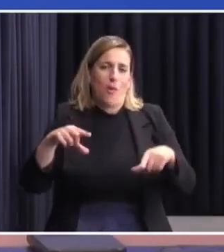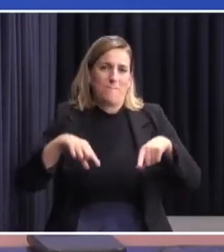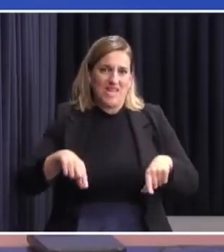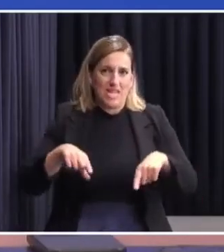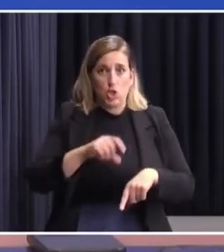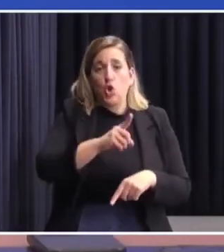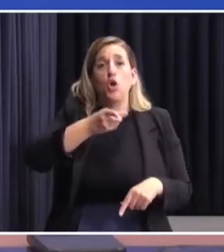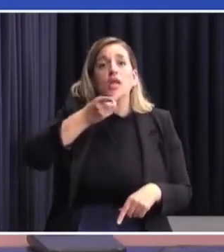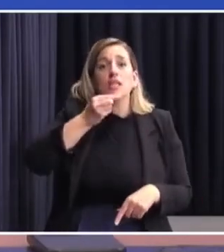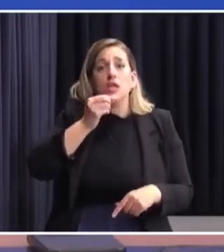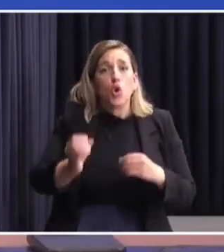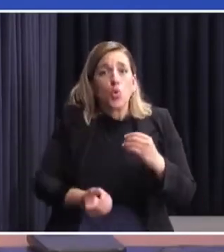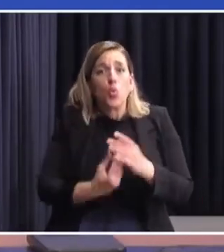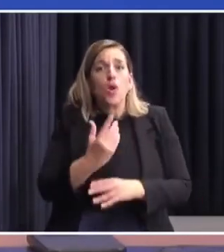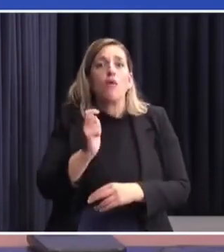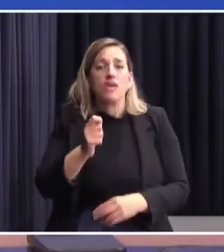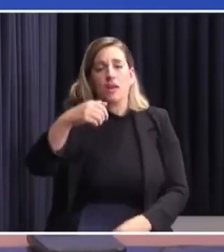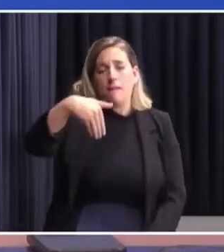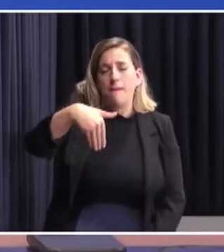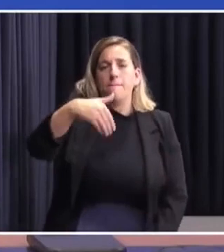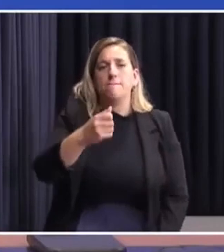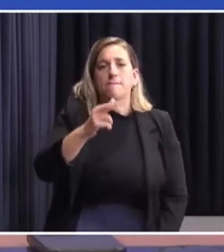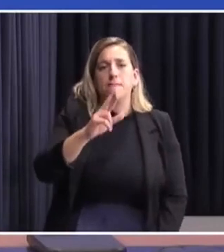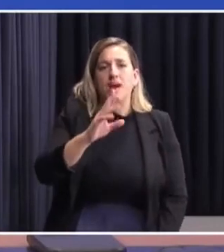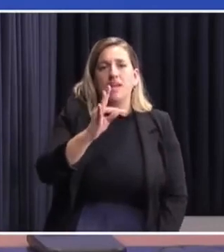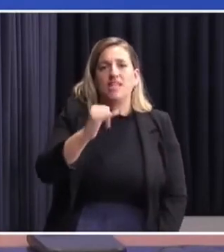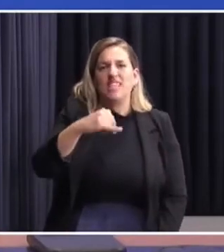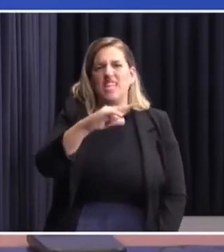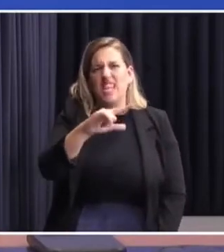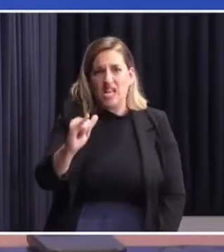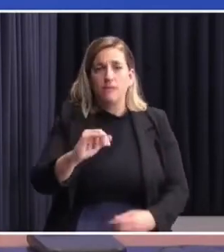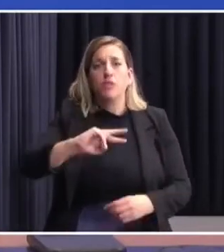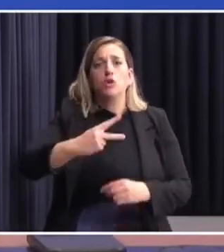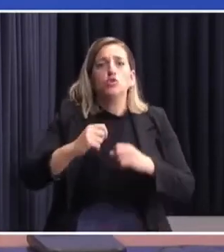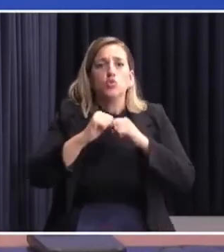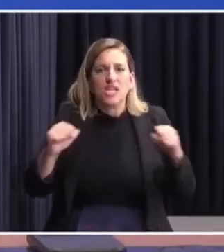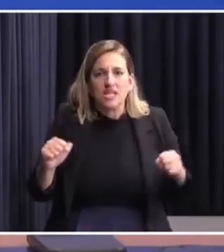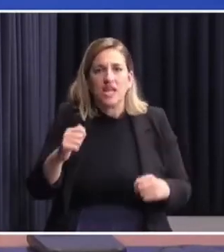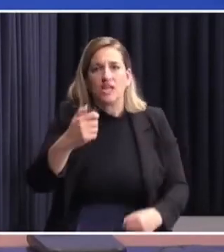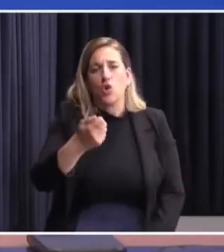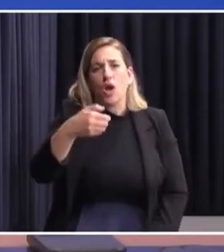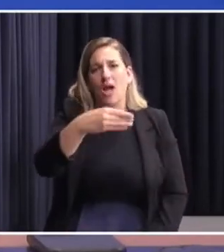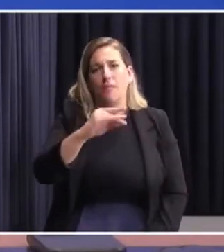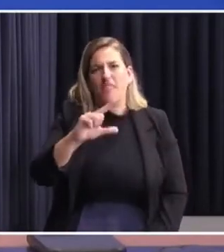El Ministerio del Interior va a ser encabezado por Nicolás Martinelli y el subsecretario va a ser Pablo Audala.